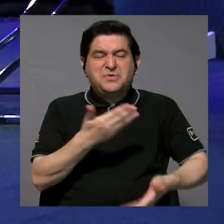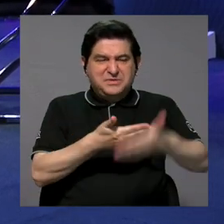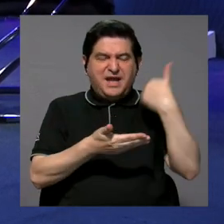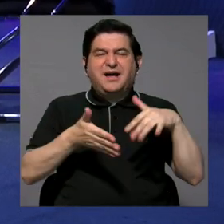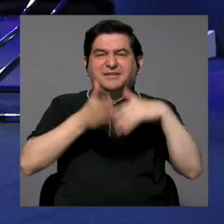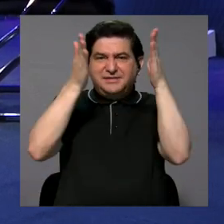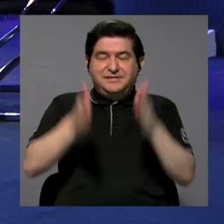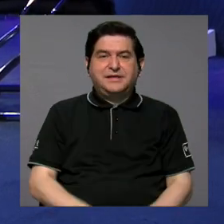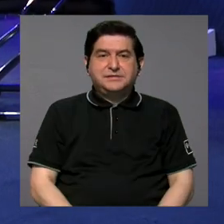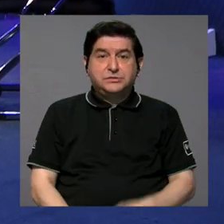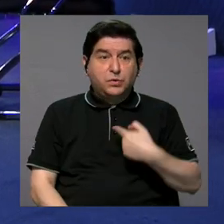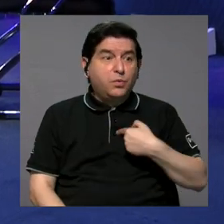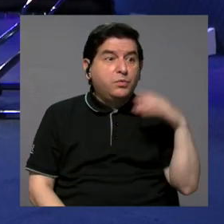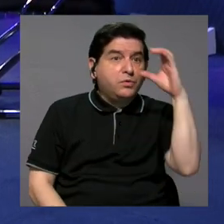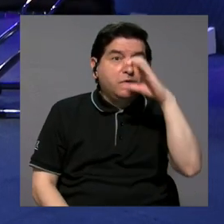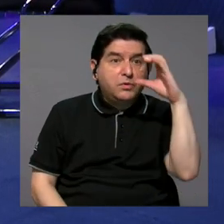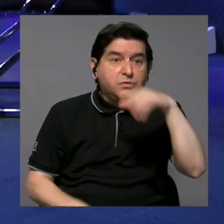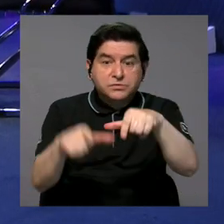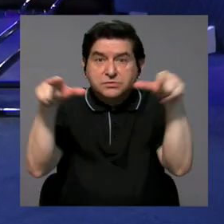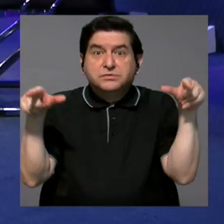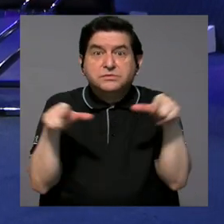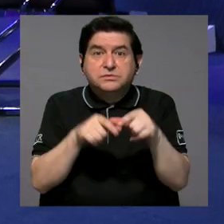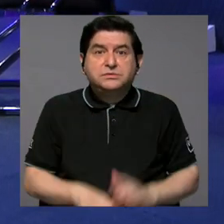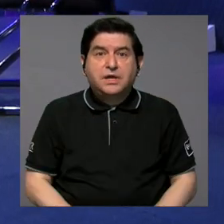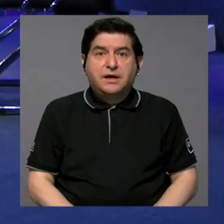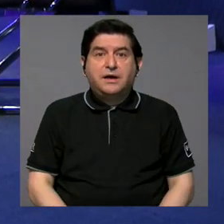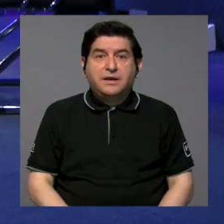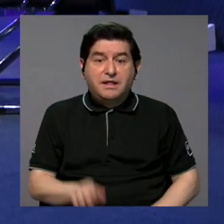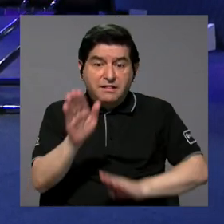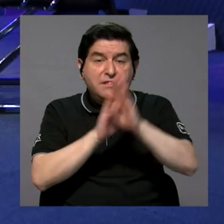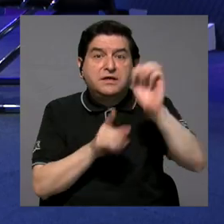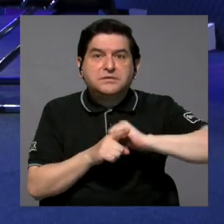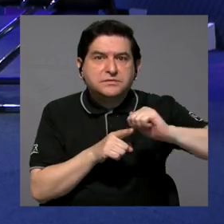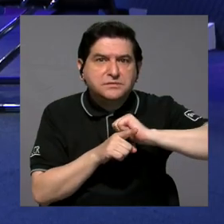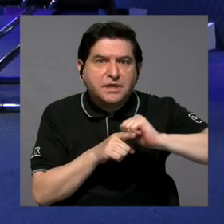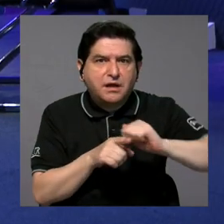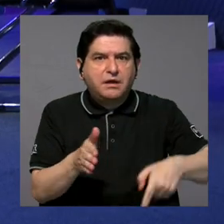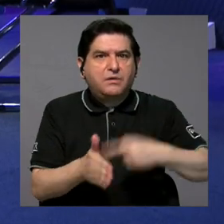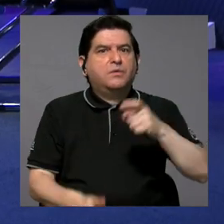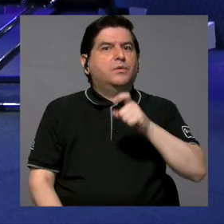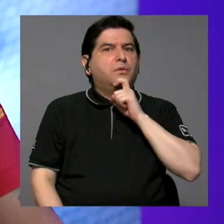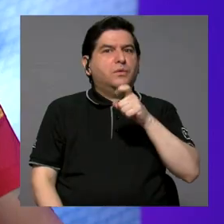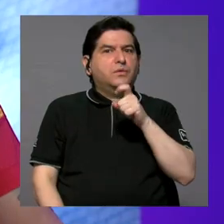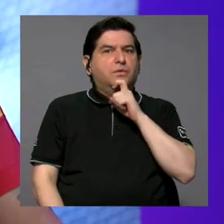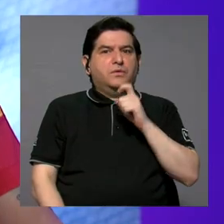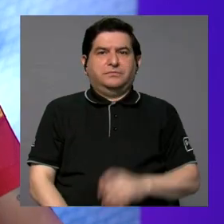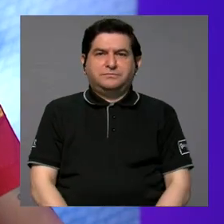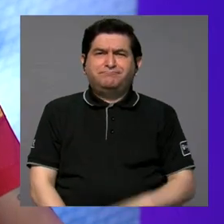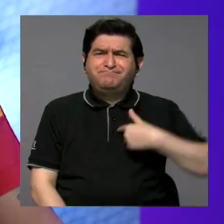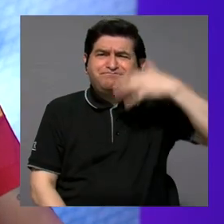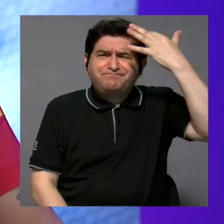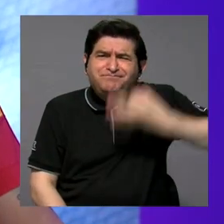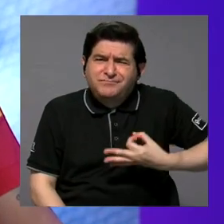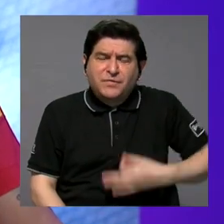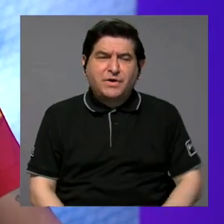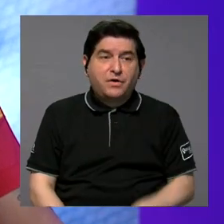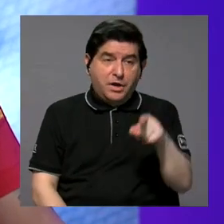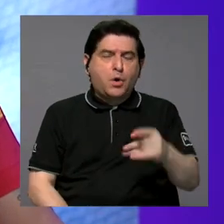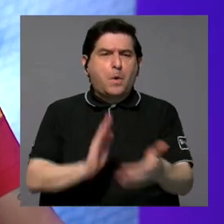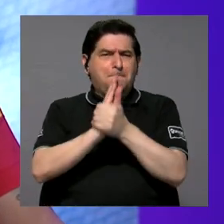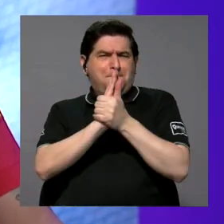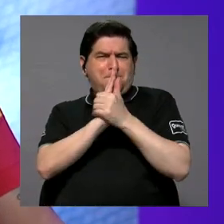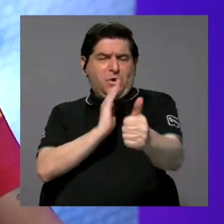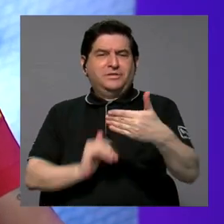estudiante, colocarse en un lugar para poder desarrollar una práctica, a veces es difícil, entonces yo creo que eso es un gran